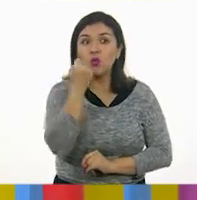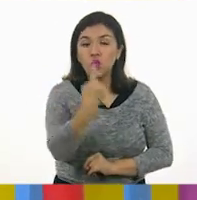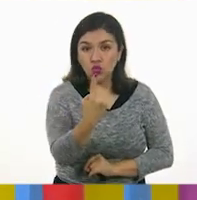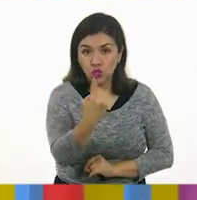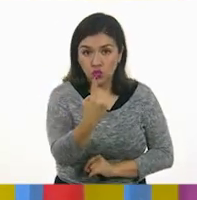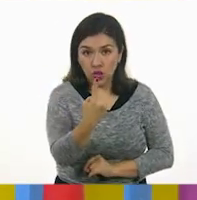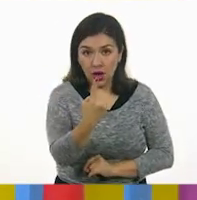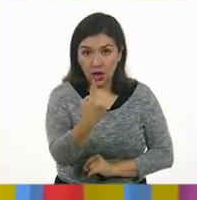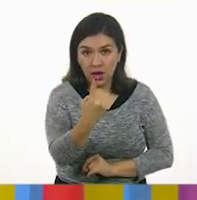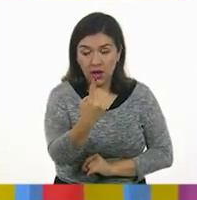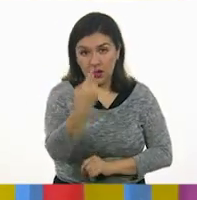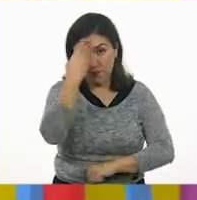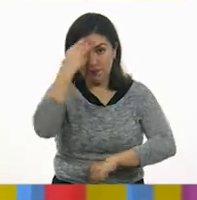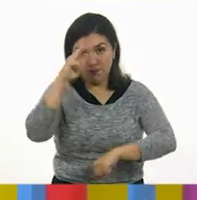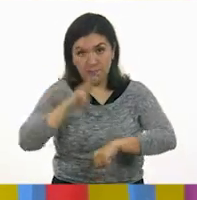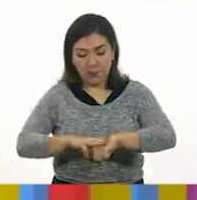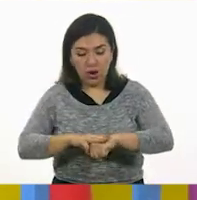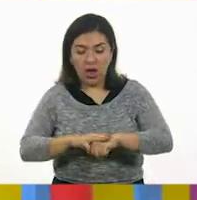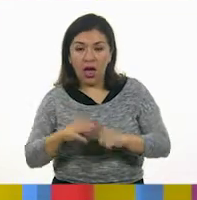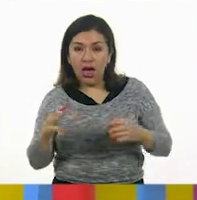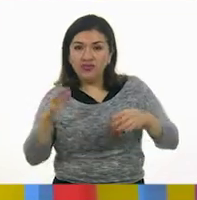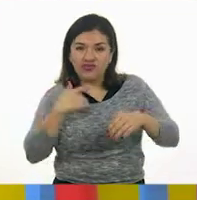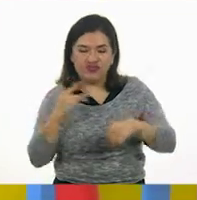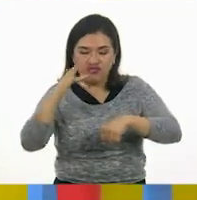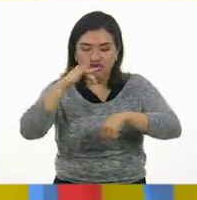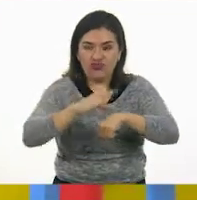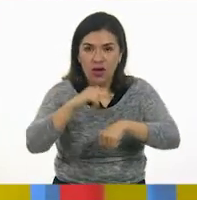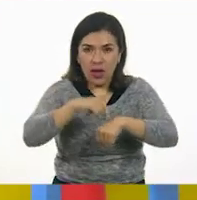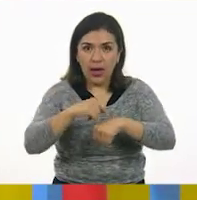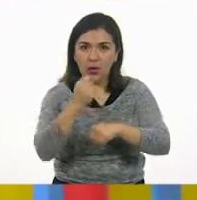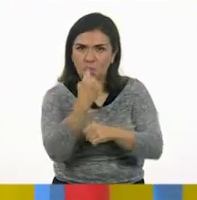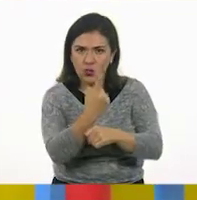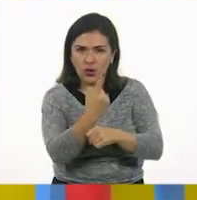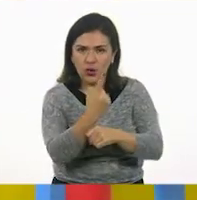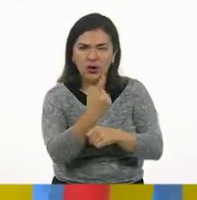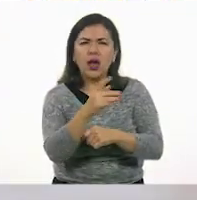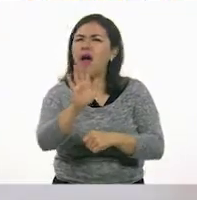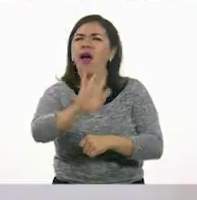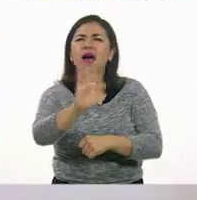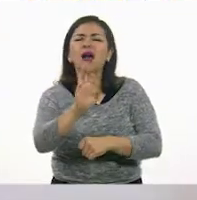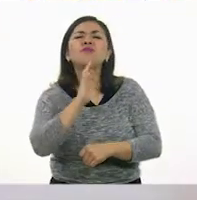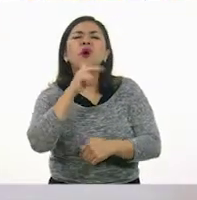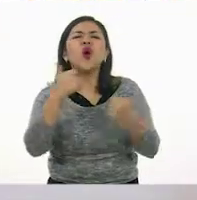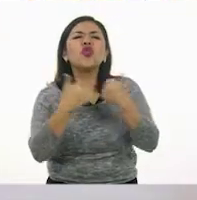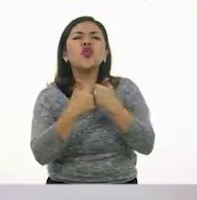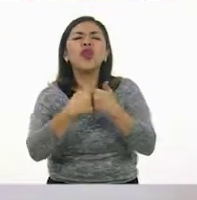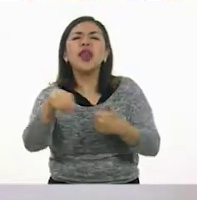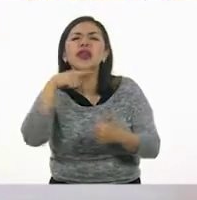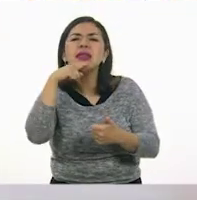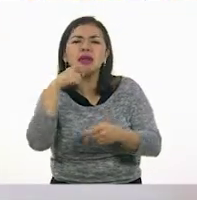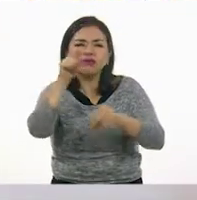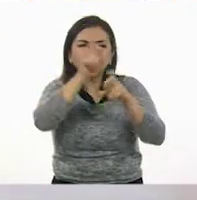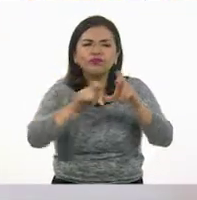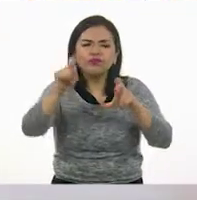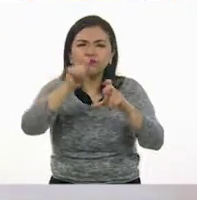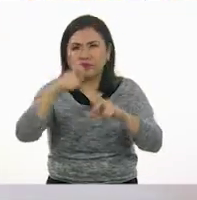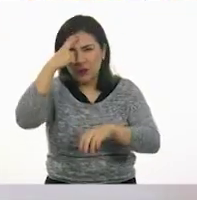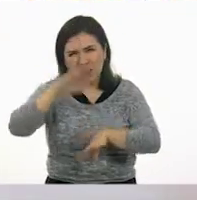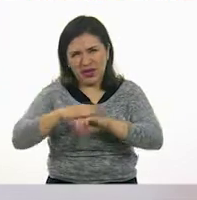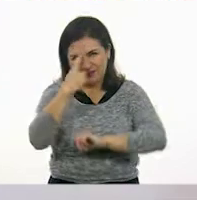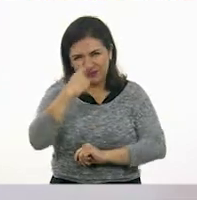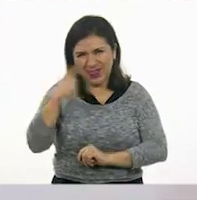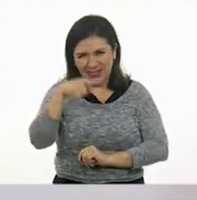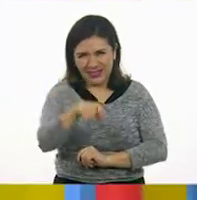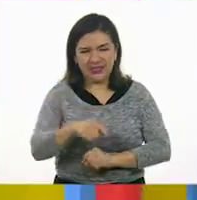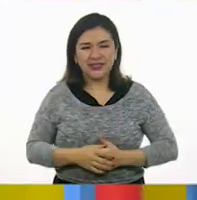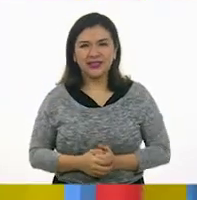Voy a dejar este dedito aquí para marcar, que por aquí comencé. Ay, no, mira. Marcale, ponle los números para que no te confundas o verlos marcando. De